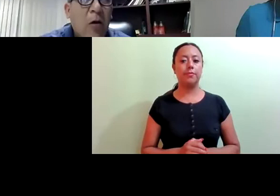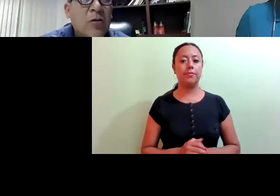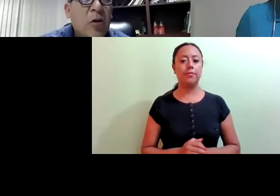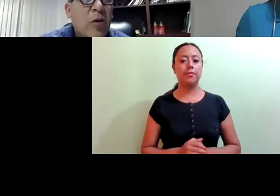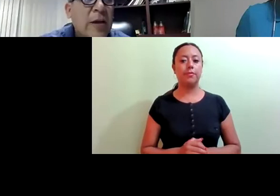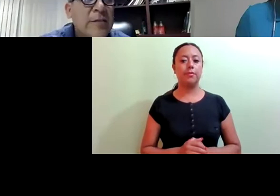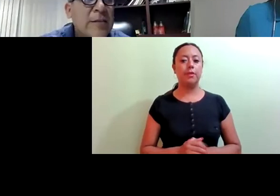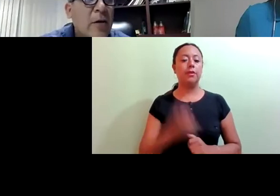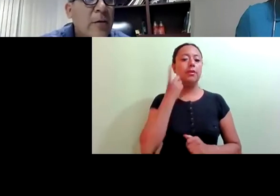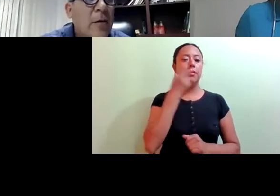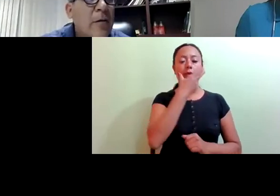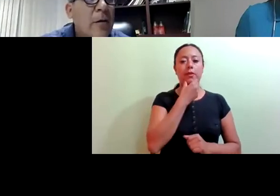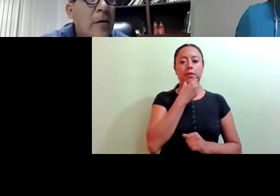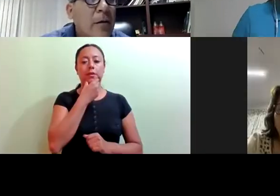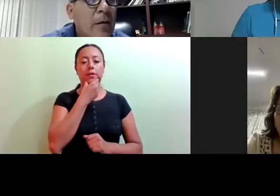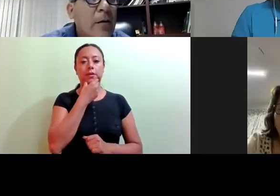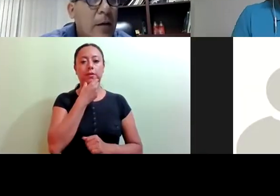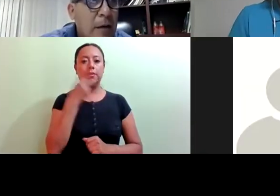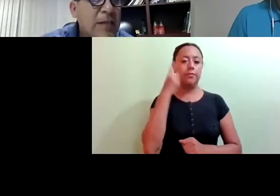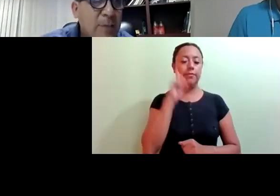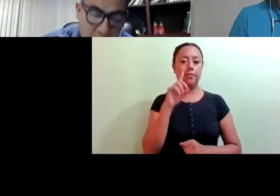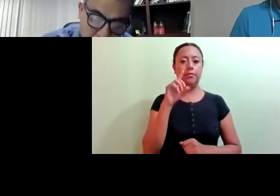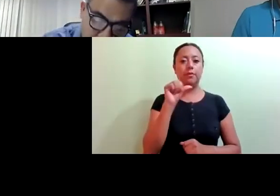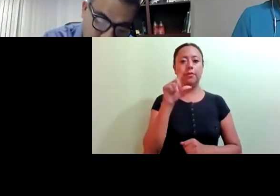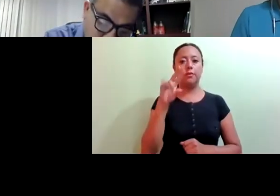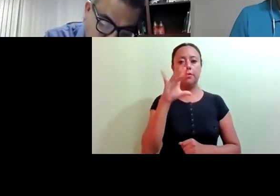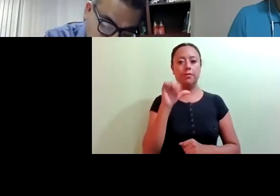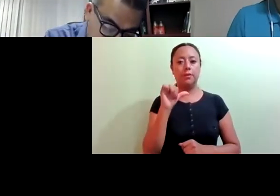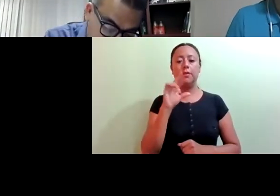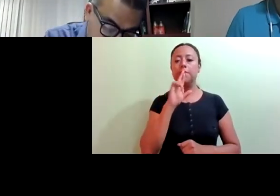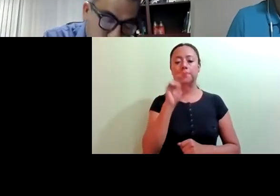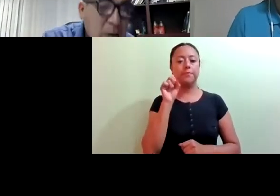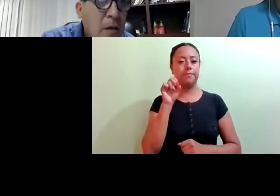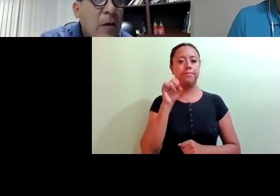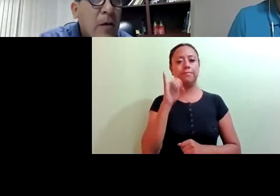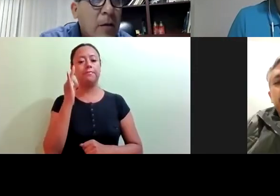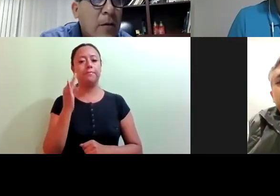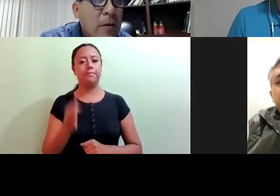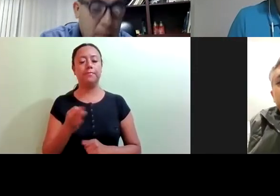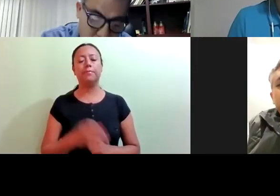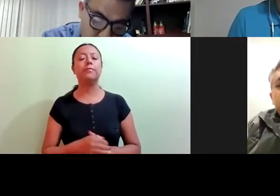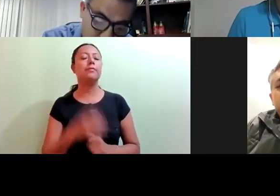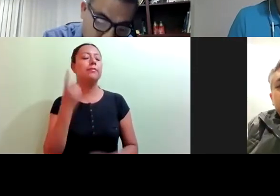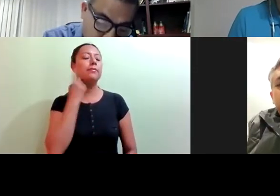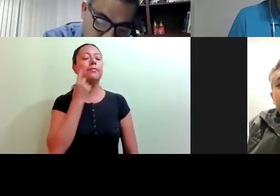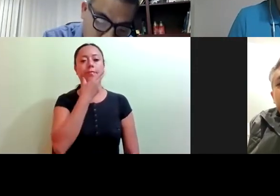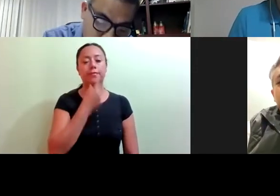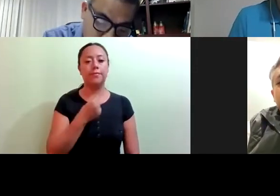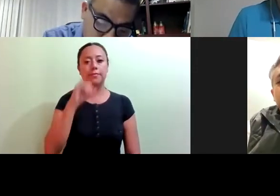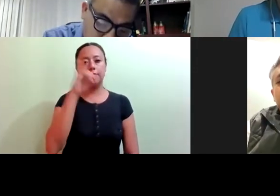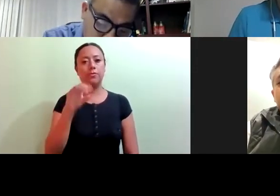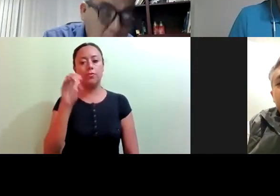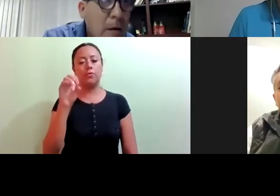Diputado José Luis Rodríguez Díaz de León. Ávila, a favor. Gracias, diputada. Registro. José Luis Rodríguez Díaz de León, a favor